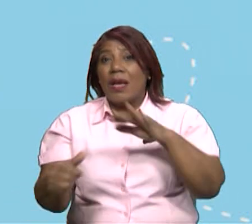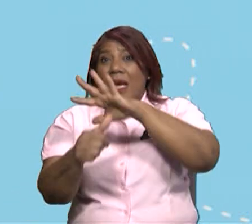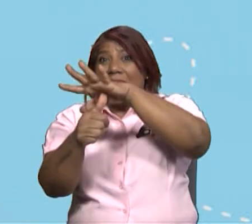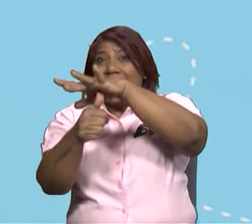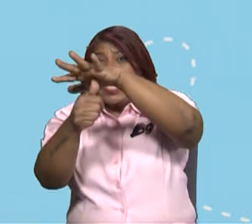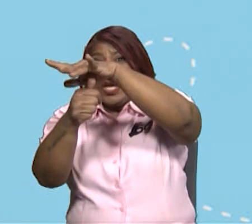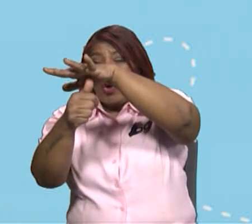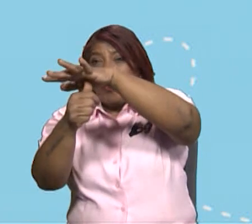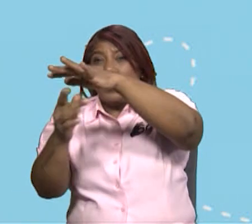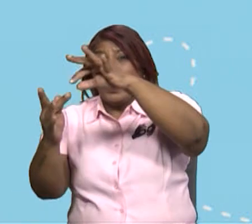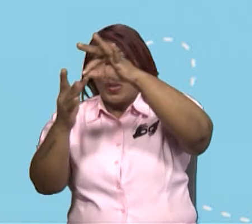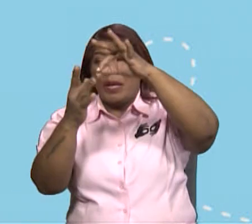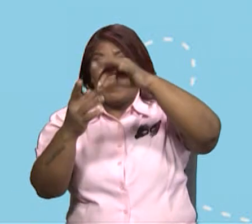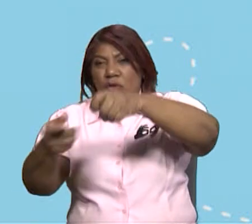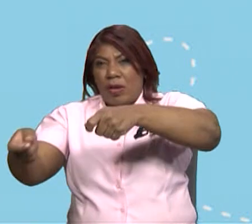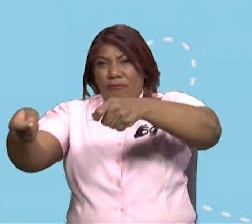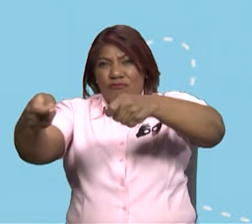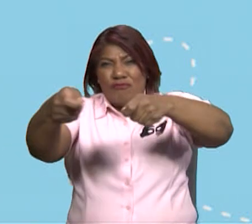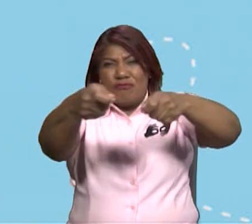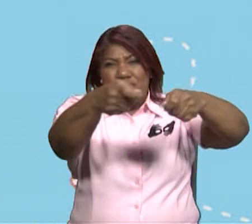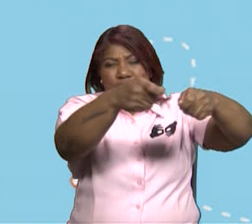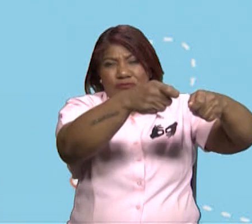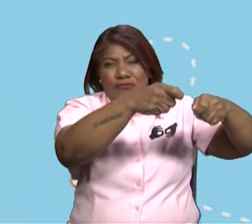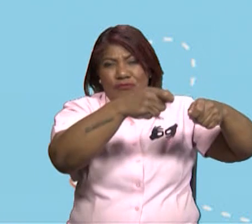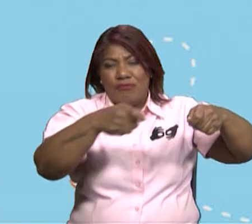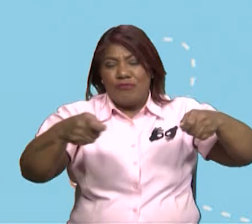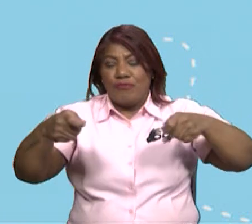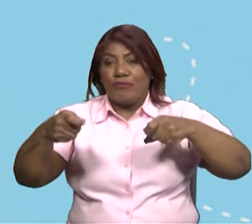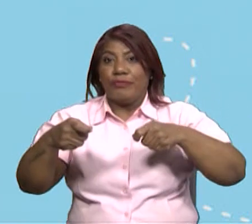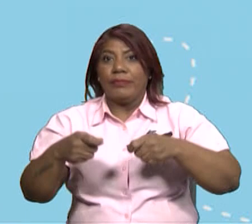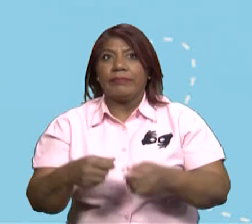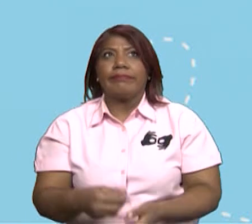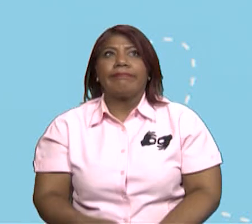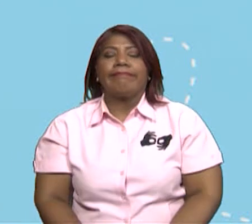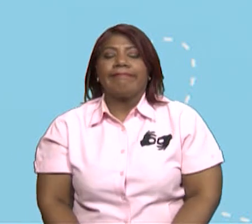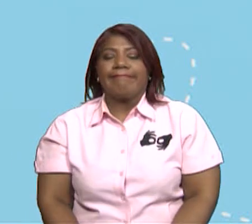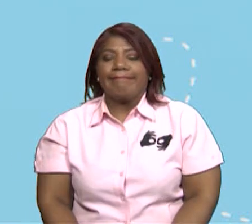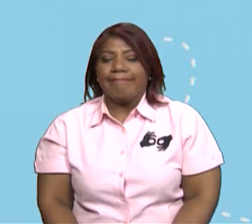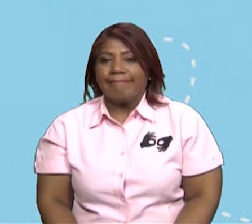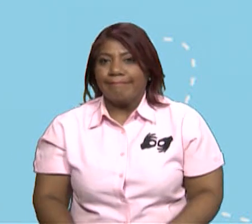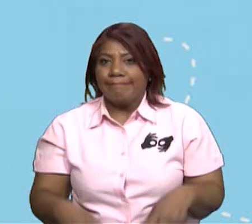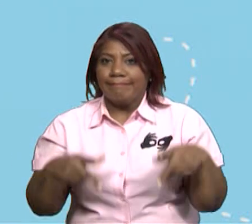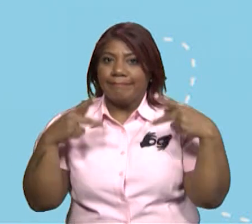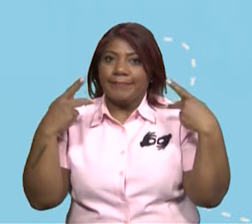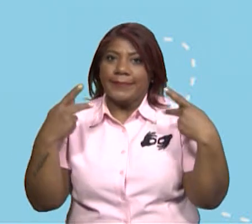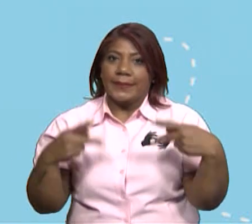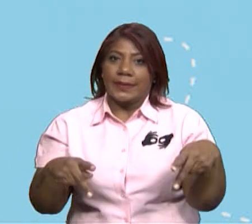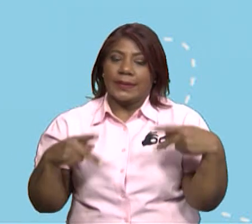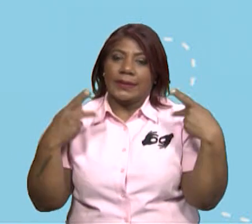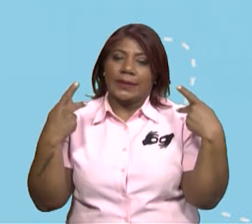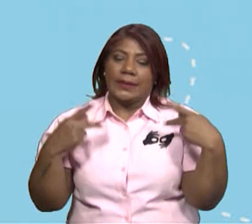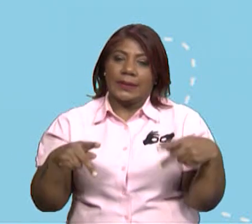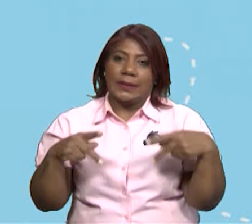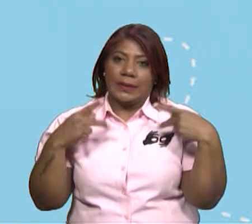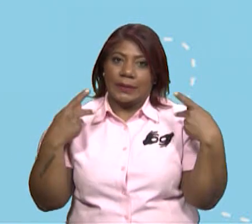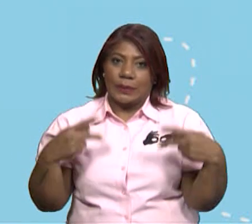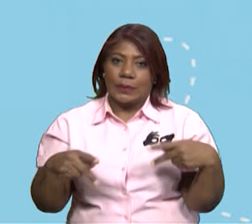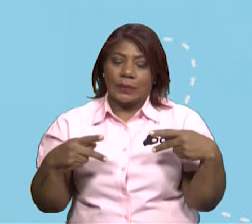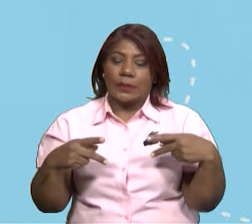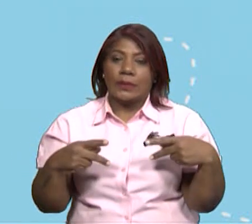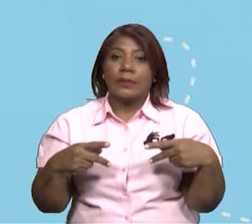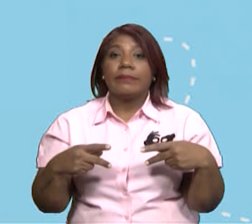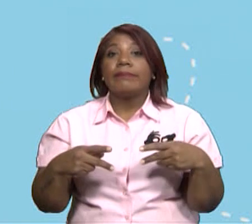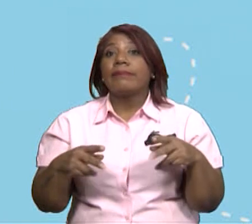y la acumulación de basura. La las actividades humanas es una de las alteraciones más perjudiciales.